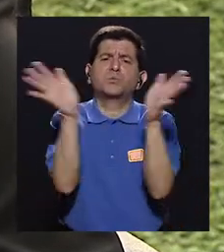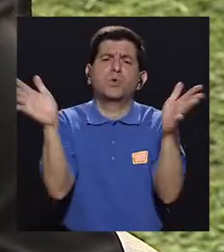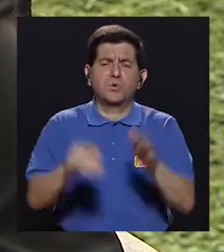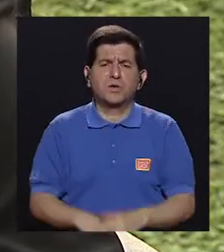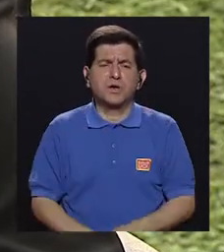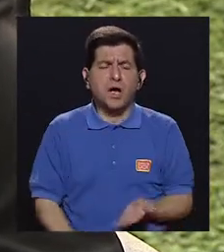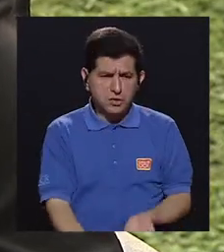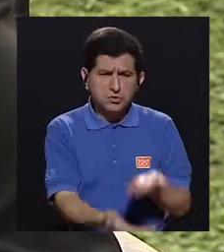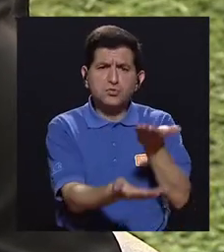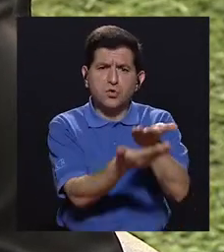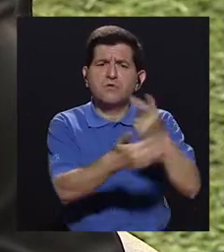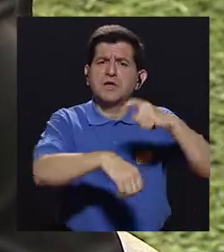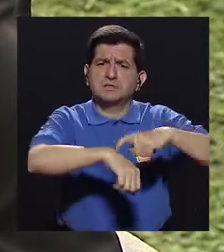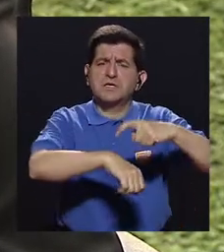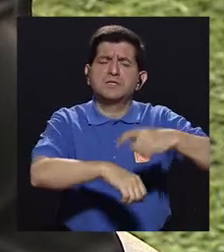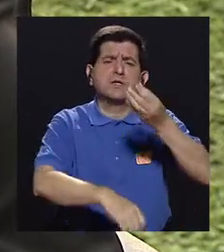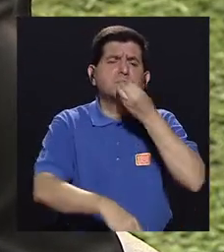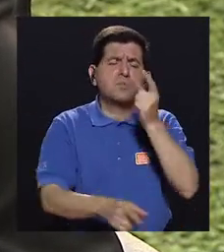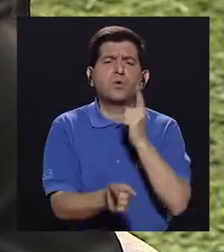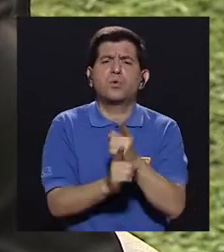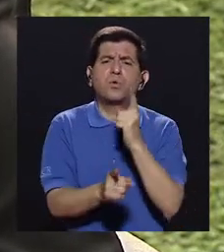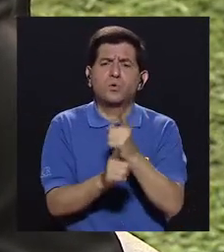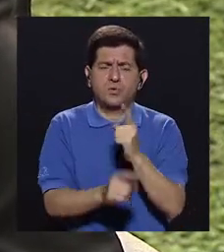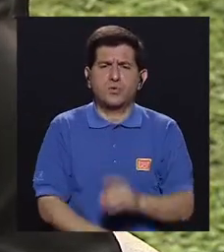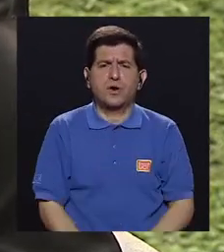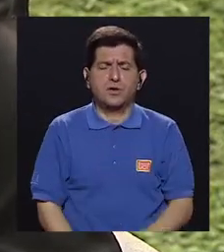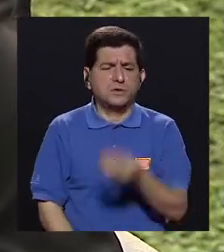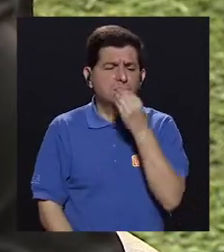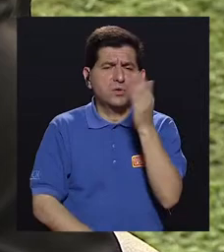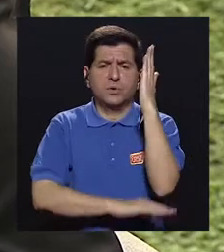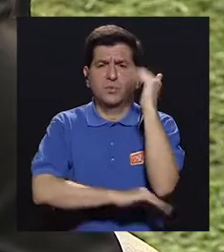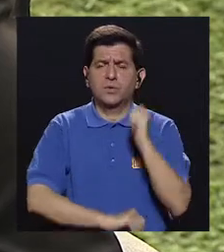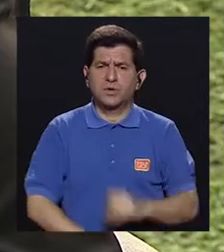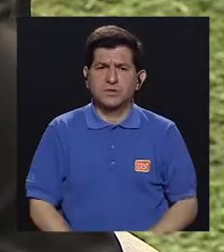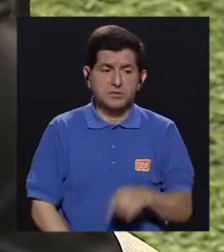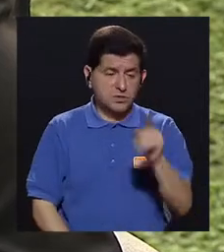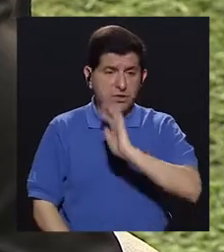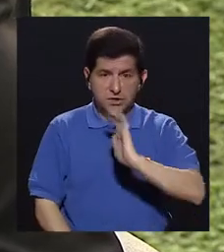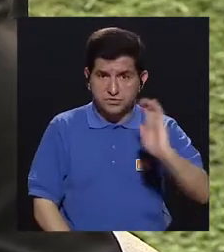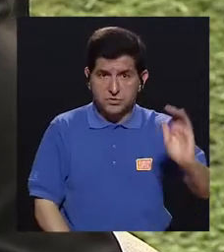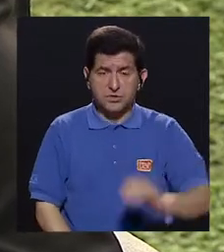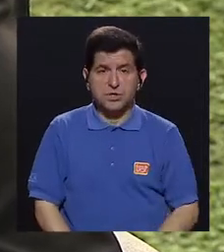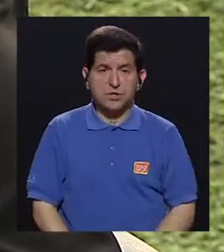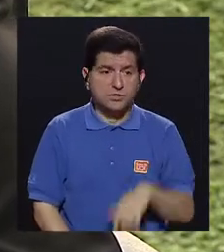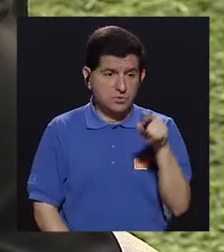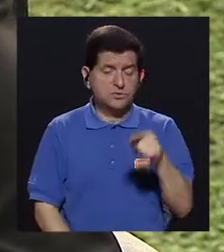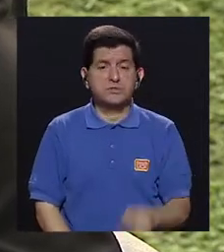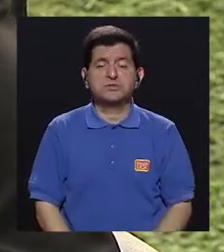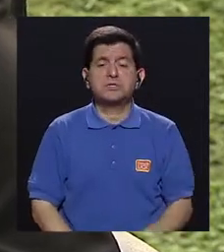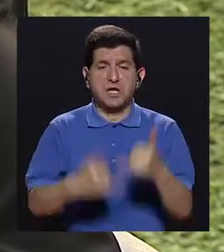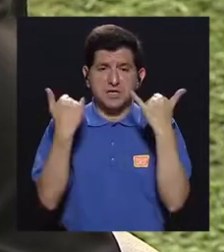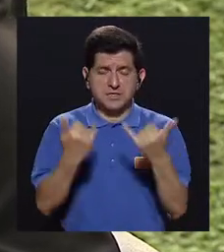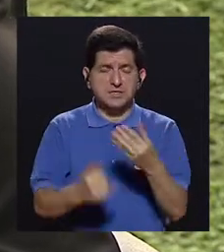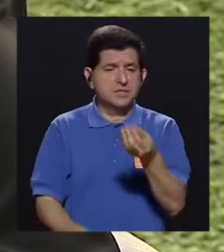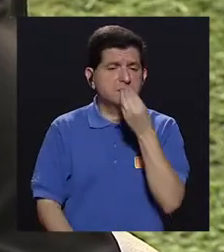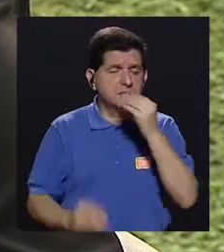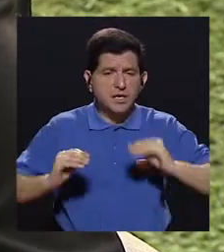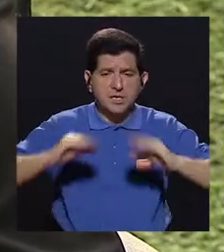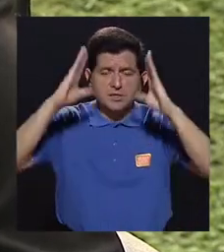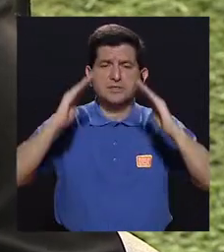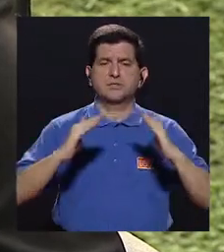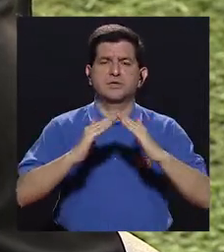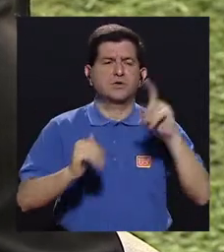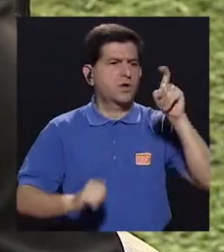públicas, ofrecen un tiempo de comida adecuado, un almuerzo para esos niños. Y si el niño sale desayunado de su casa,